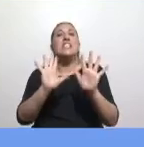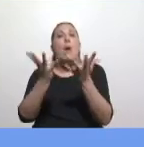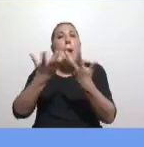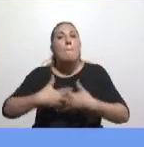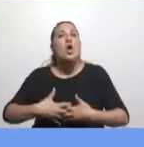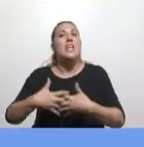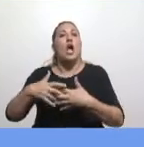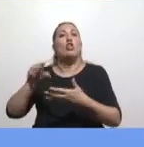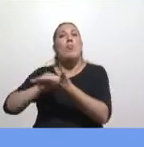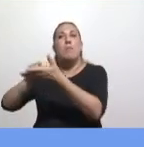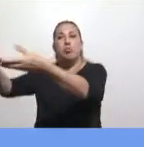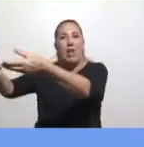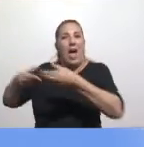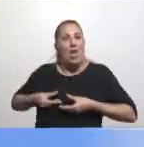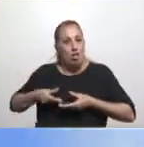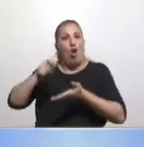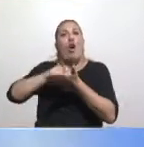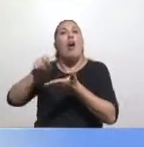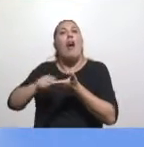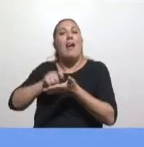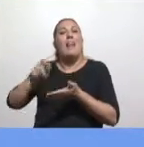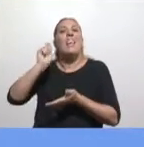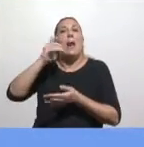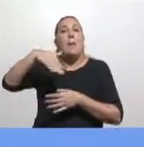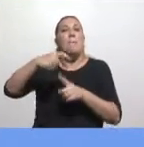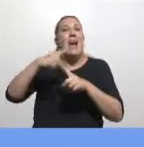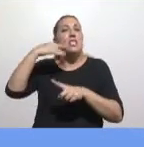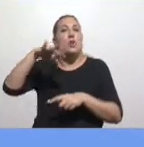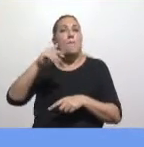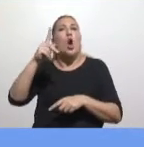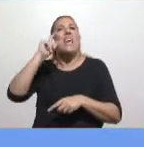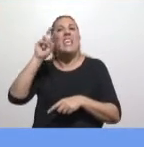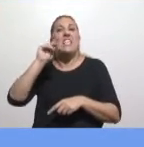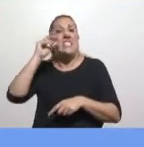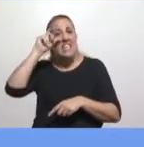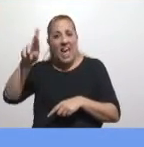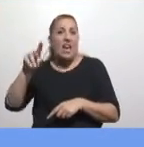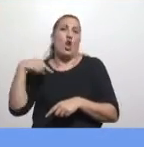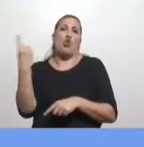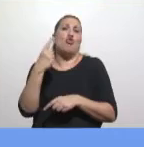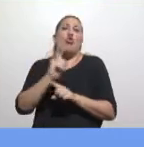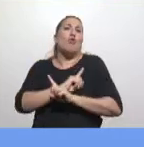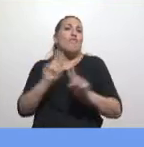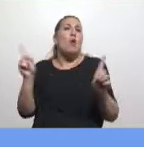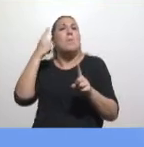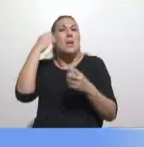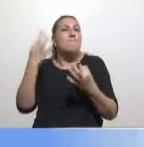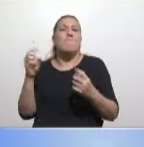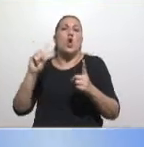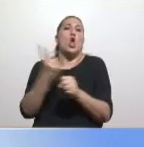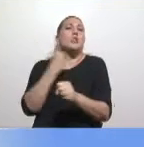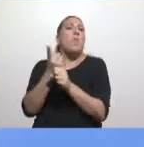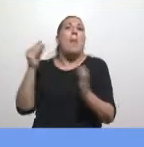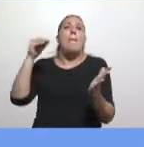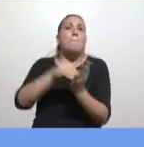vino de diputados, de autoría del diputado Máximo Kirchner, nosotros no acompañamos el proyecto porque lo considerábamos inaplicable y que no era una solución para